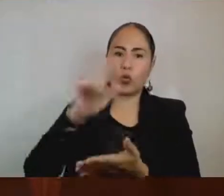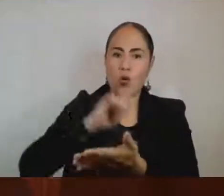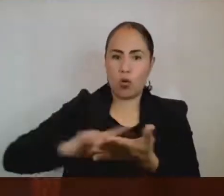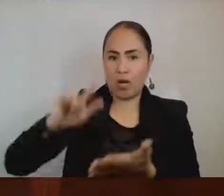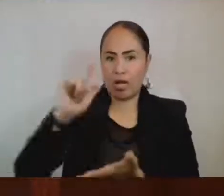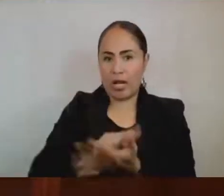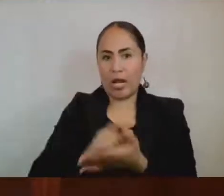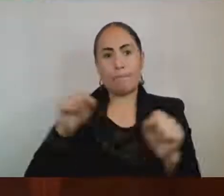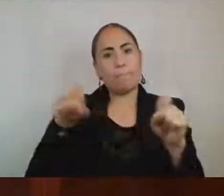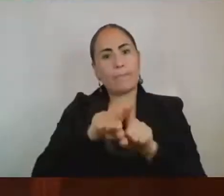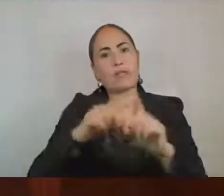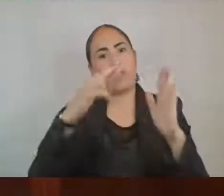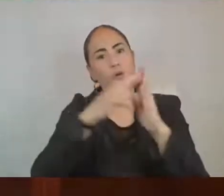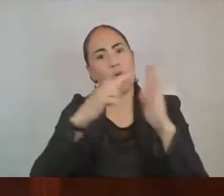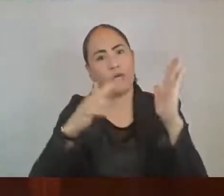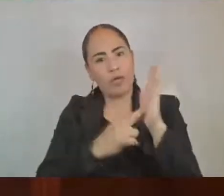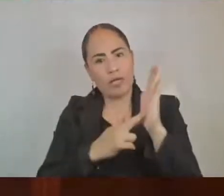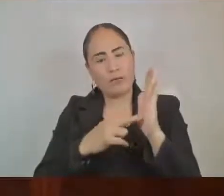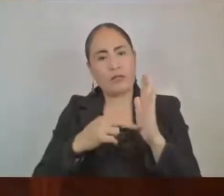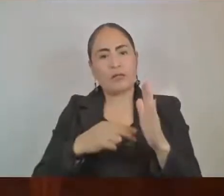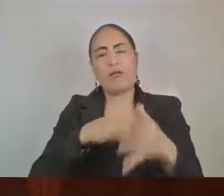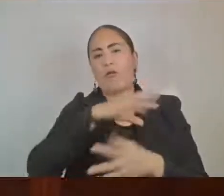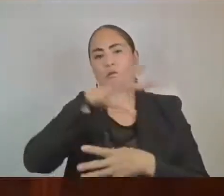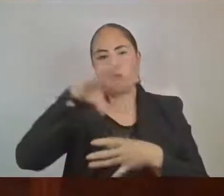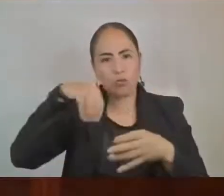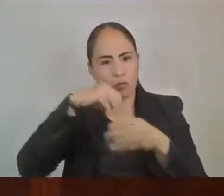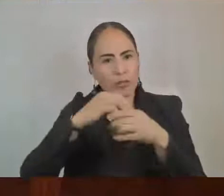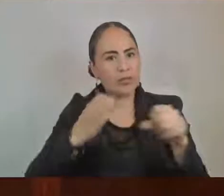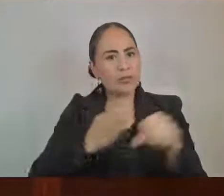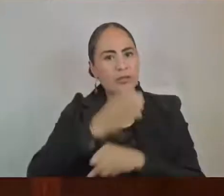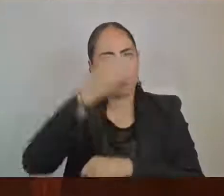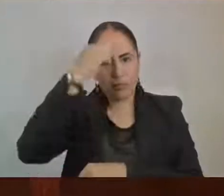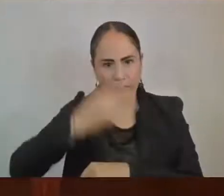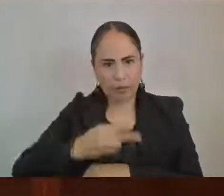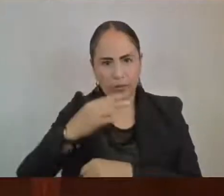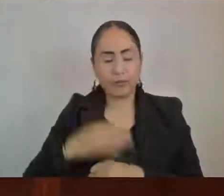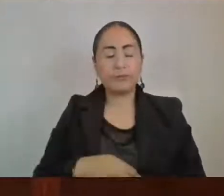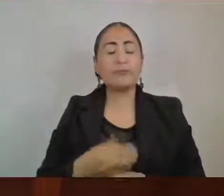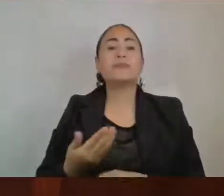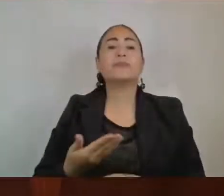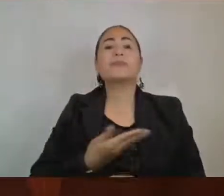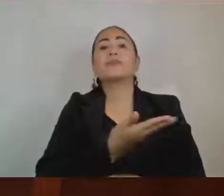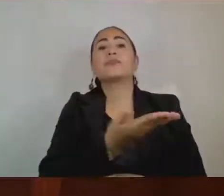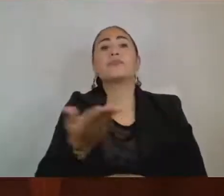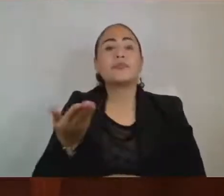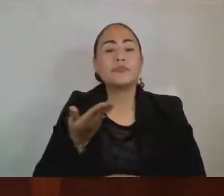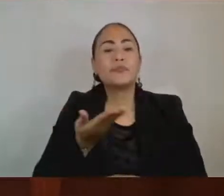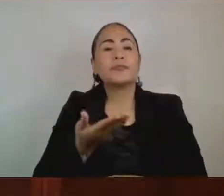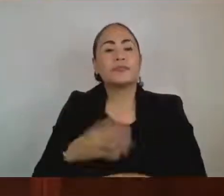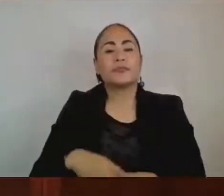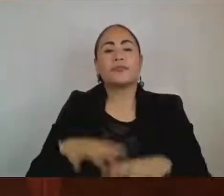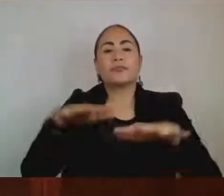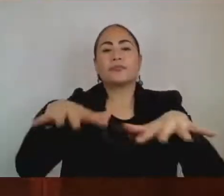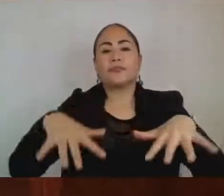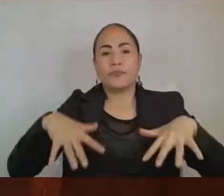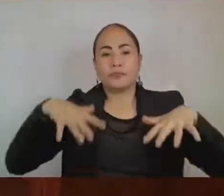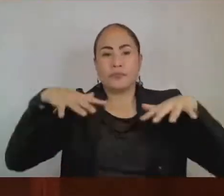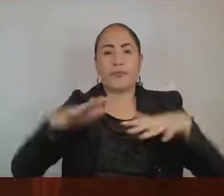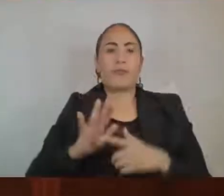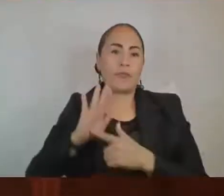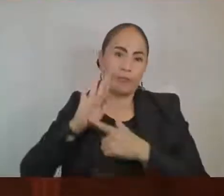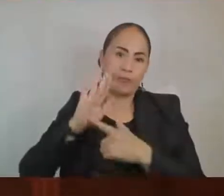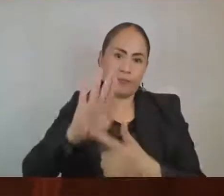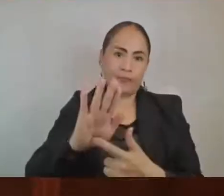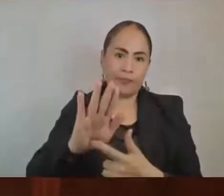del Estado de México sometemos a la consideración de esta Honorable Asamblea el presente punto de acuerdo